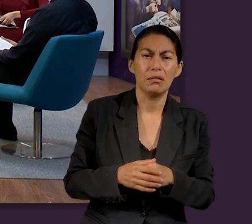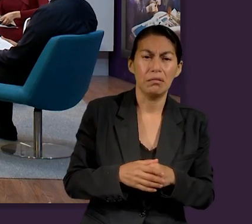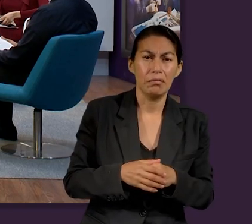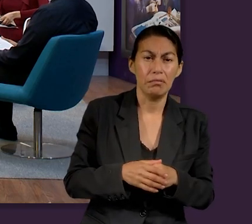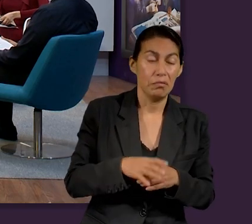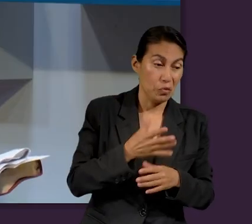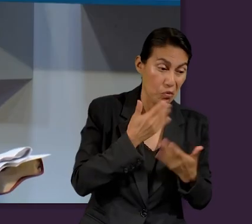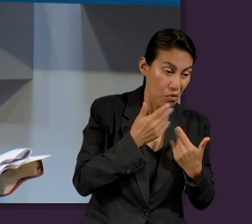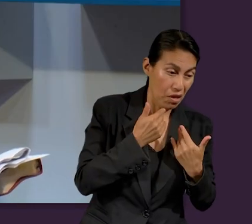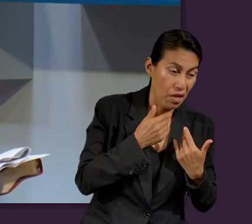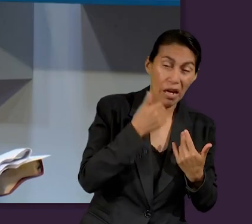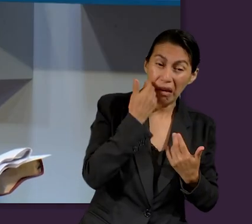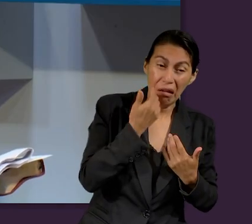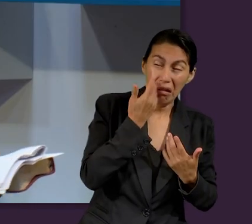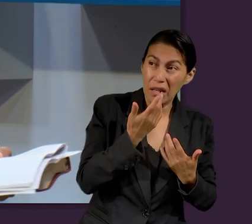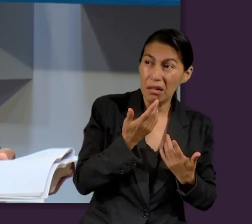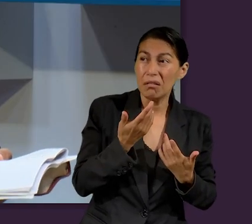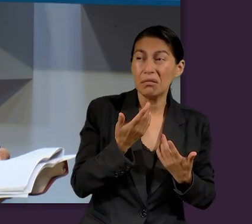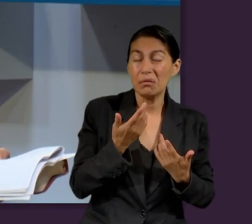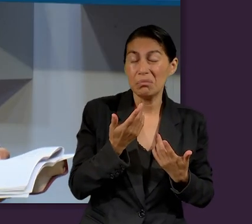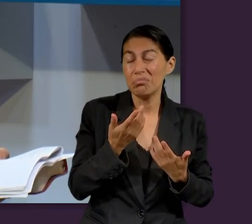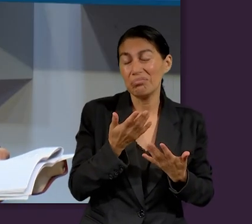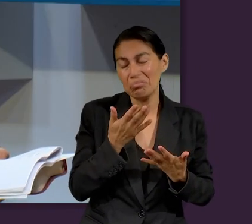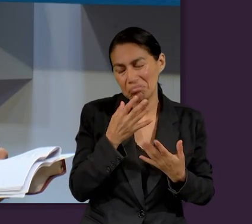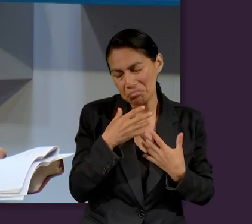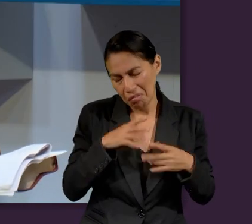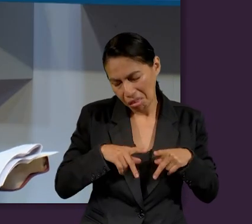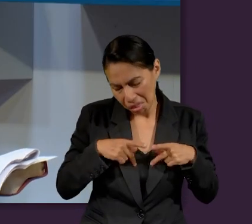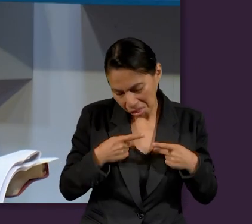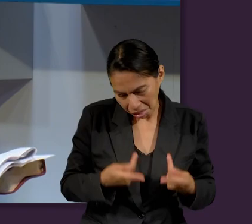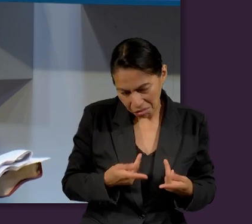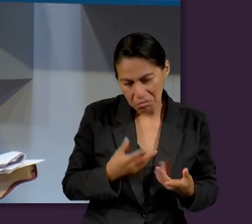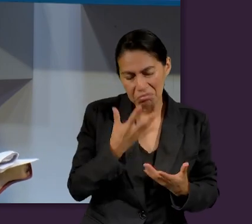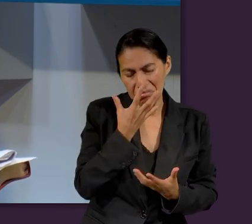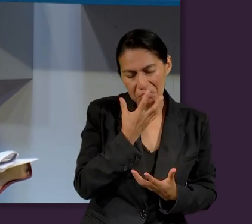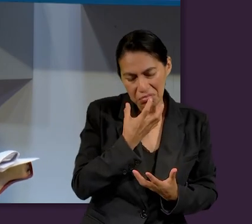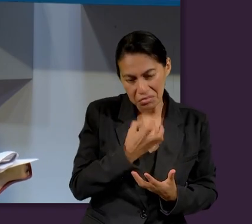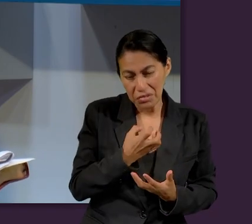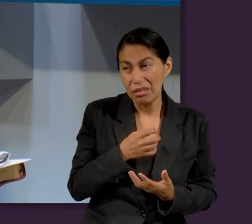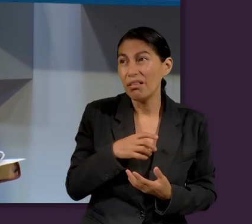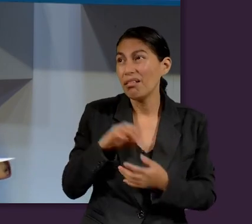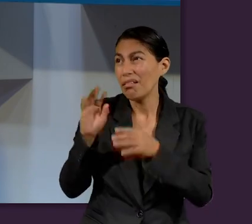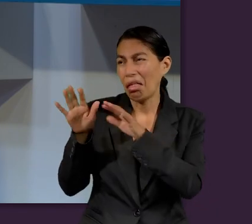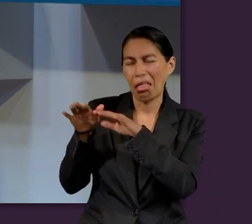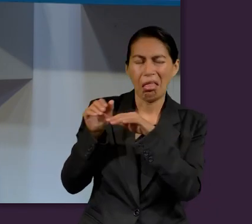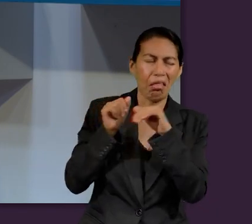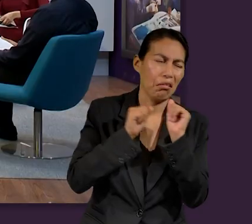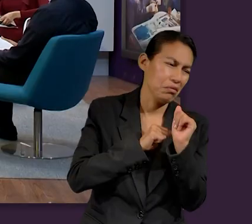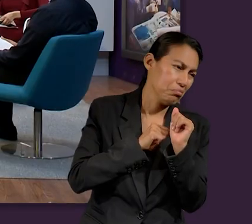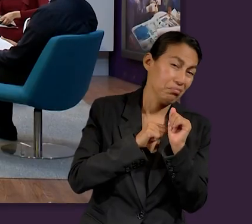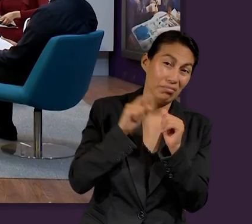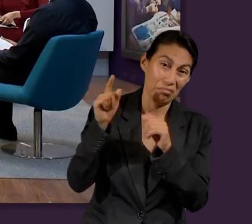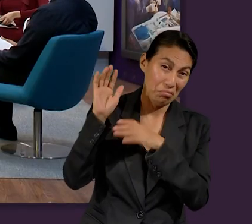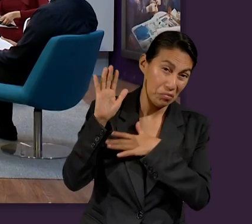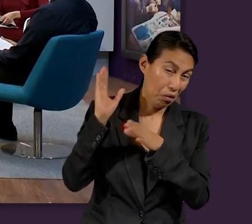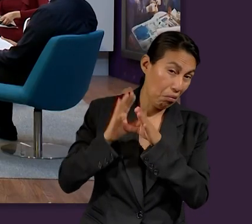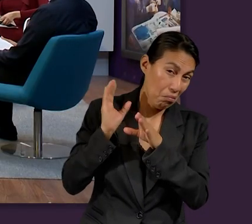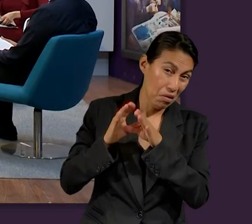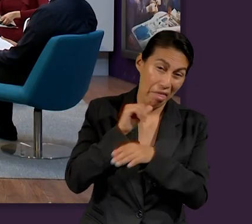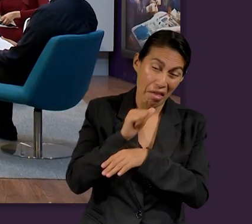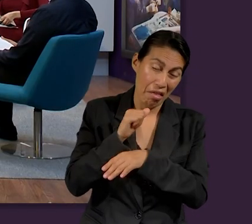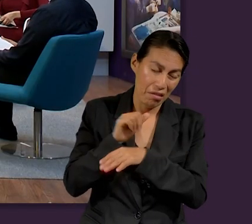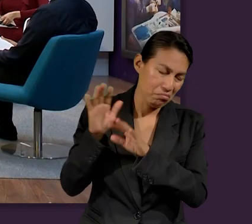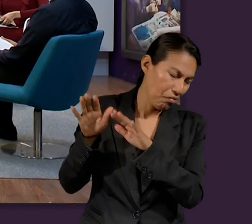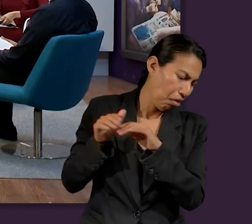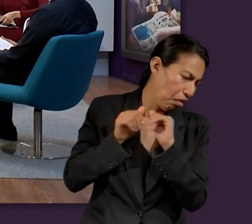cuando no la reciben, pues se desilusionan. Muchos abandonan la fe, abandonan al Señor y es triste eso. Por